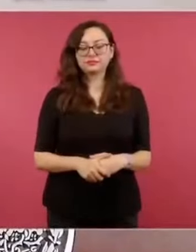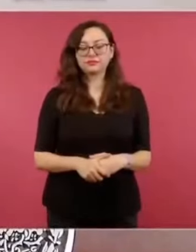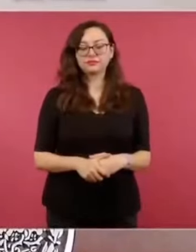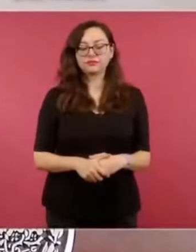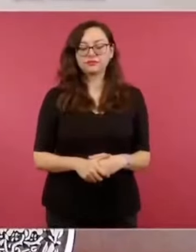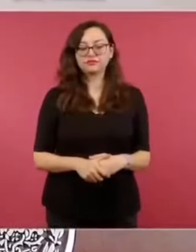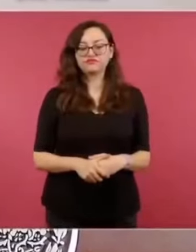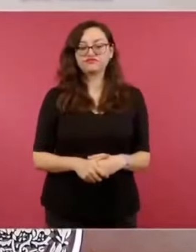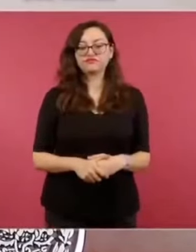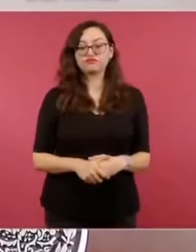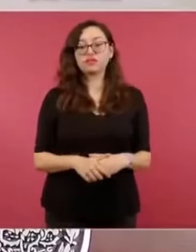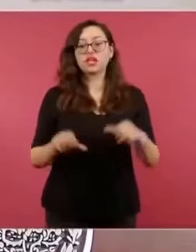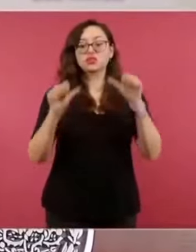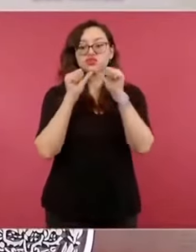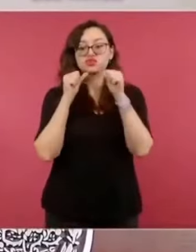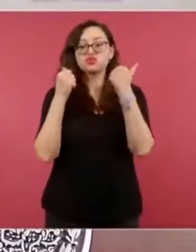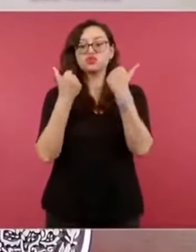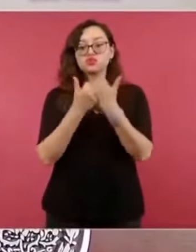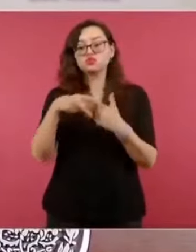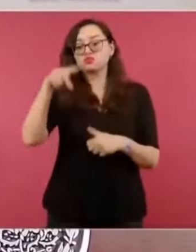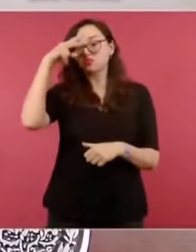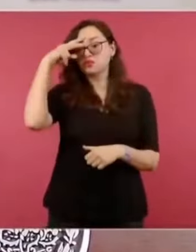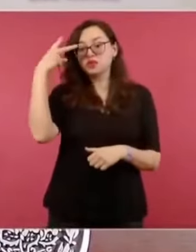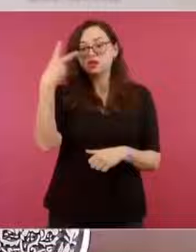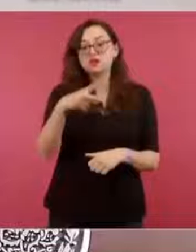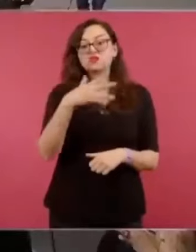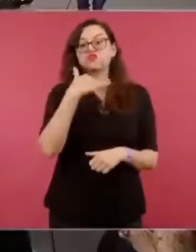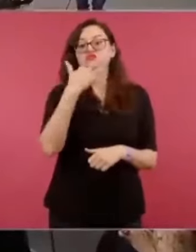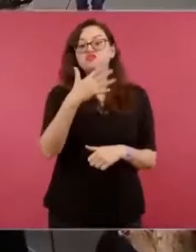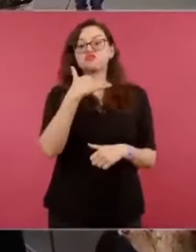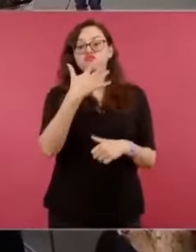Mexicanos contra la Corrupción y